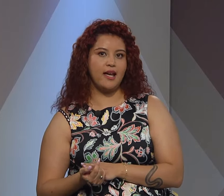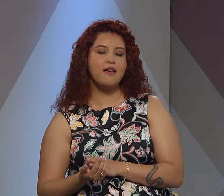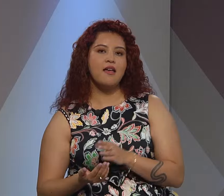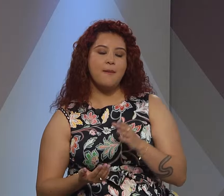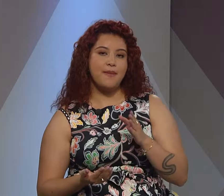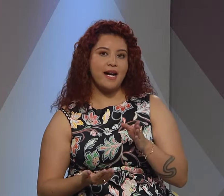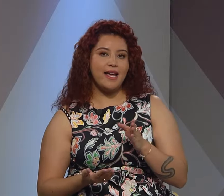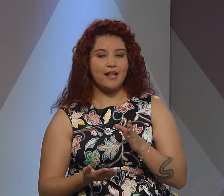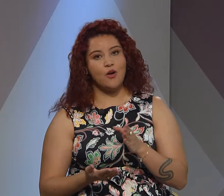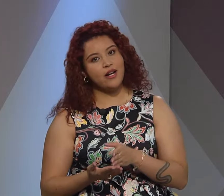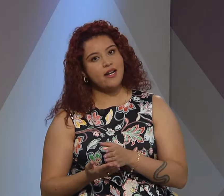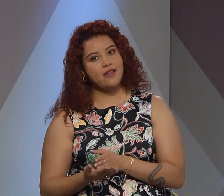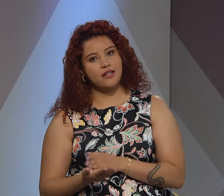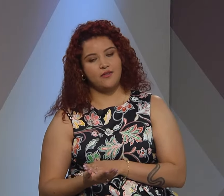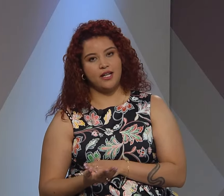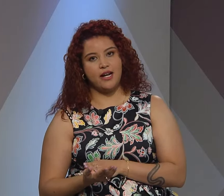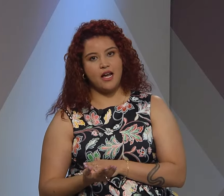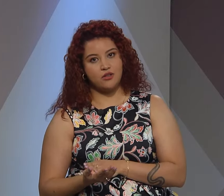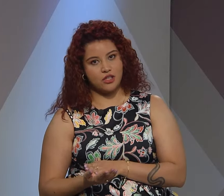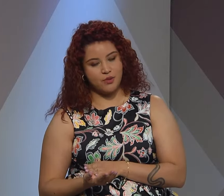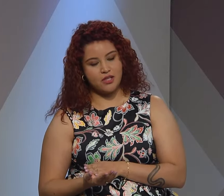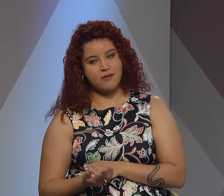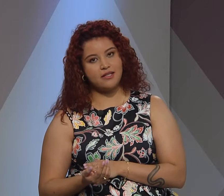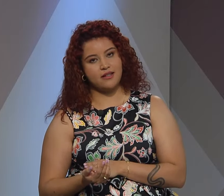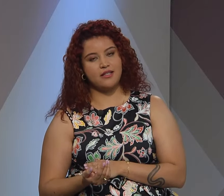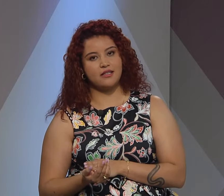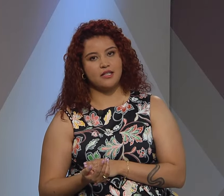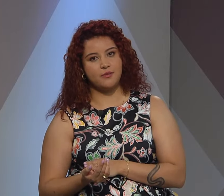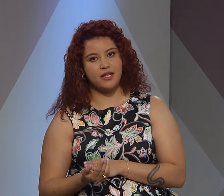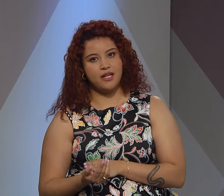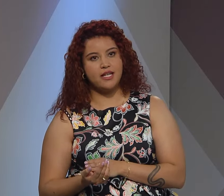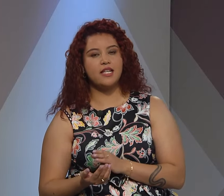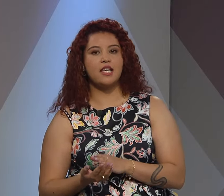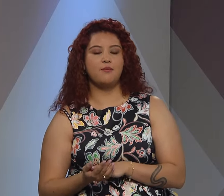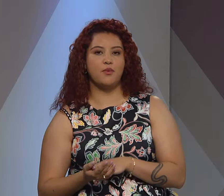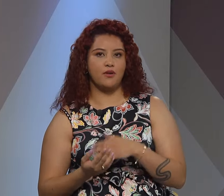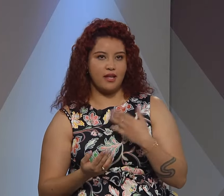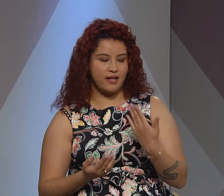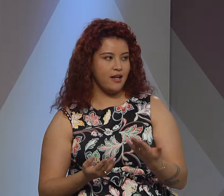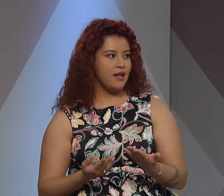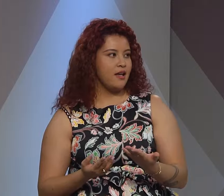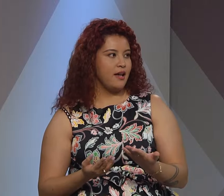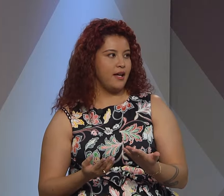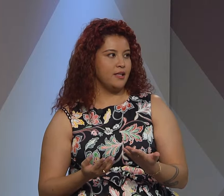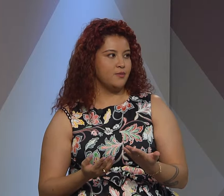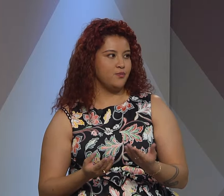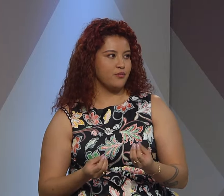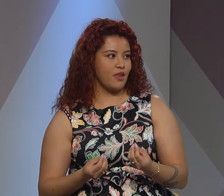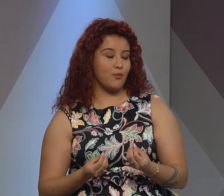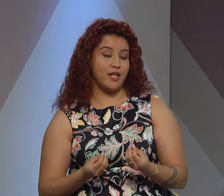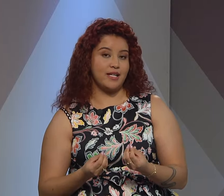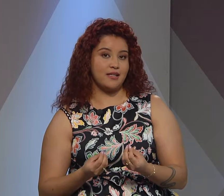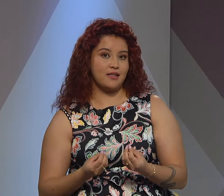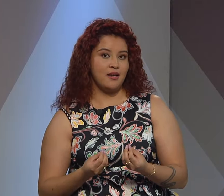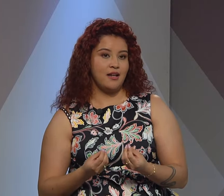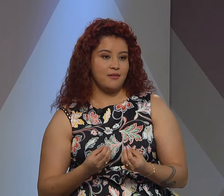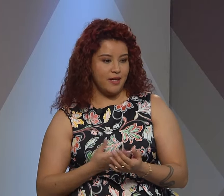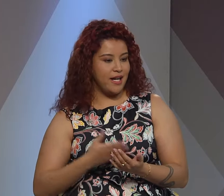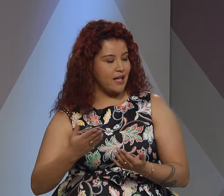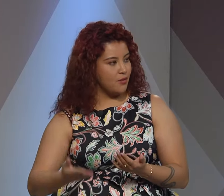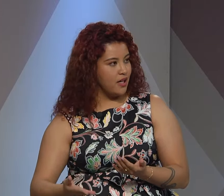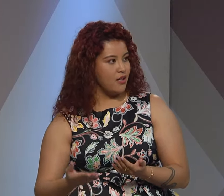cibernética para lograr identificar a los responsables detrás de estas pantallas y poder pues